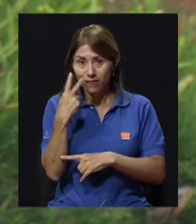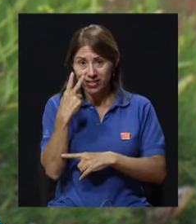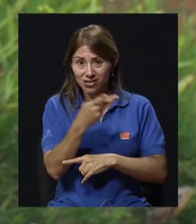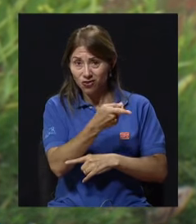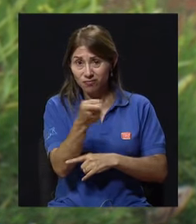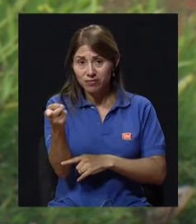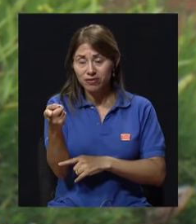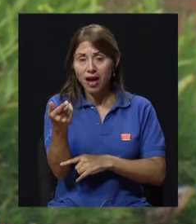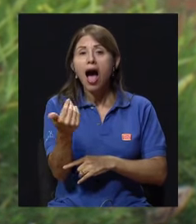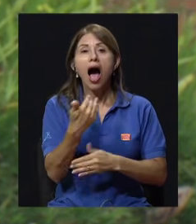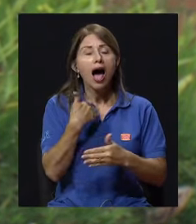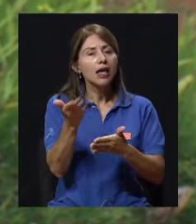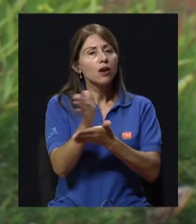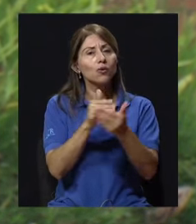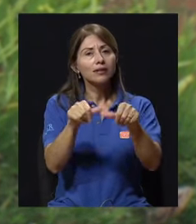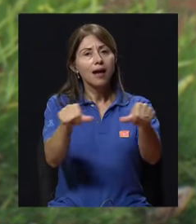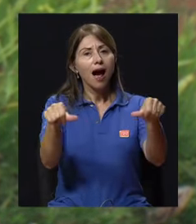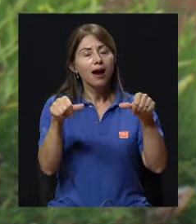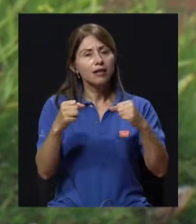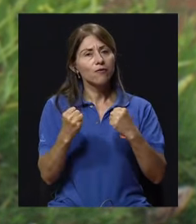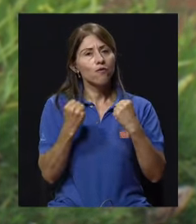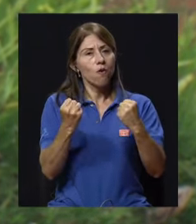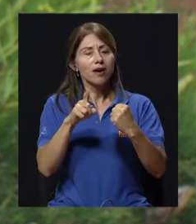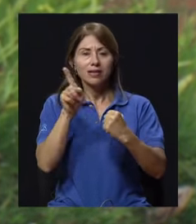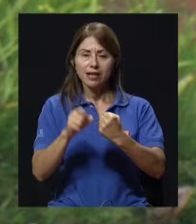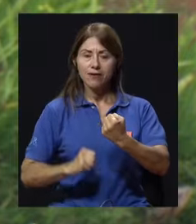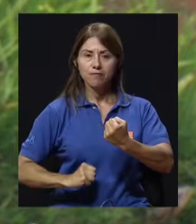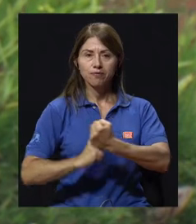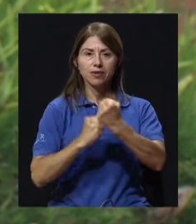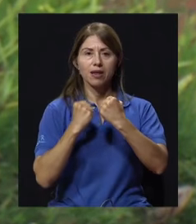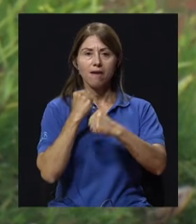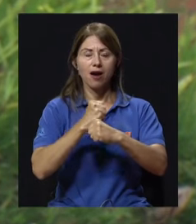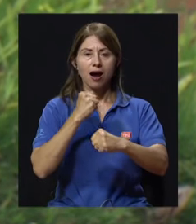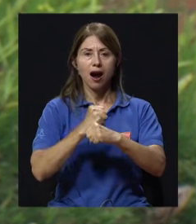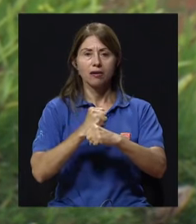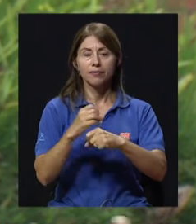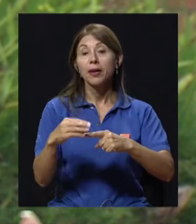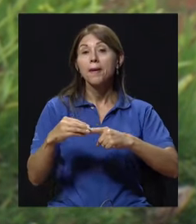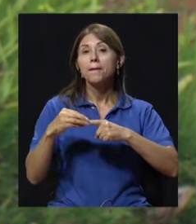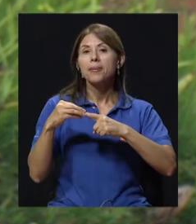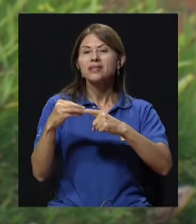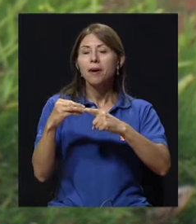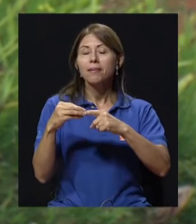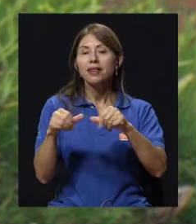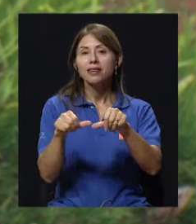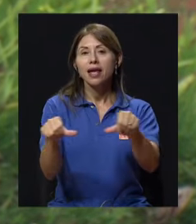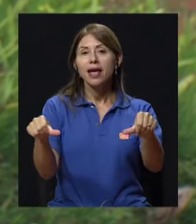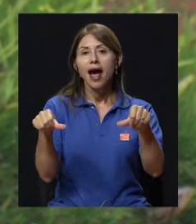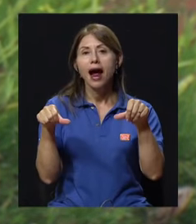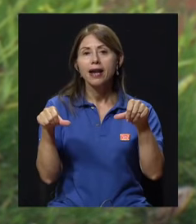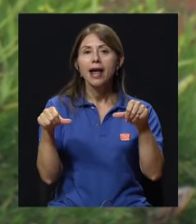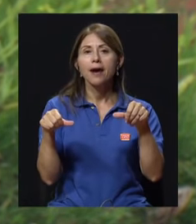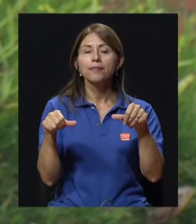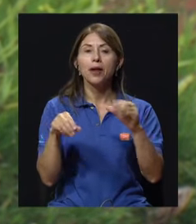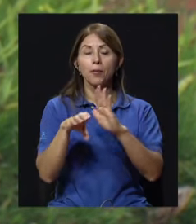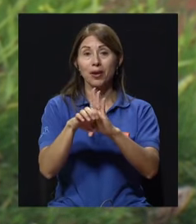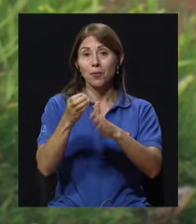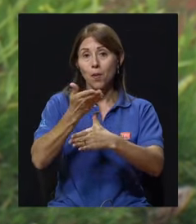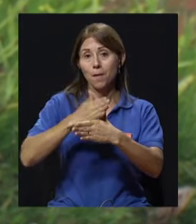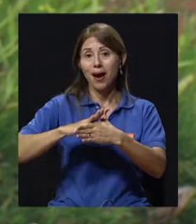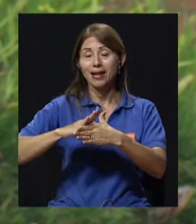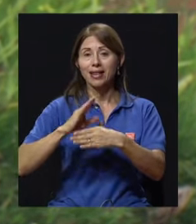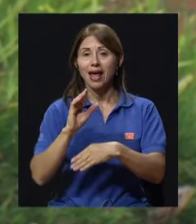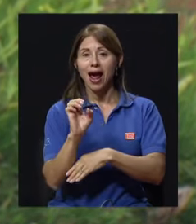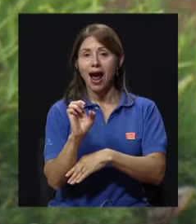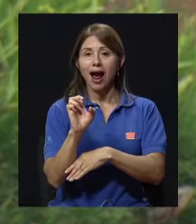lo que yo he visto es que hay áreas fuertes que hay que trabajar. Principalmente el área, digamos, la parte